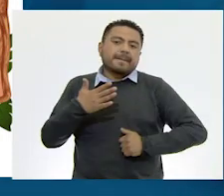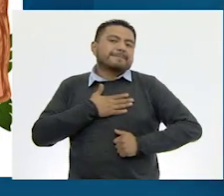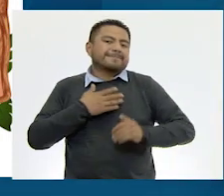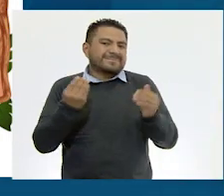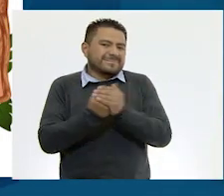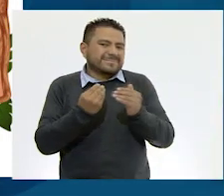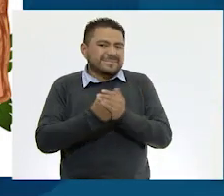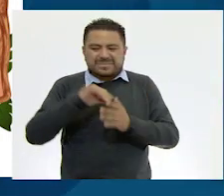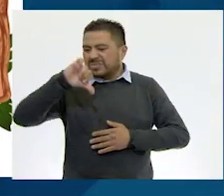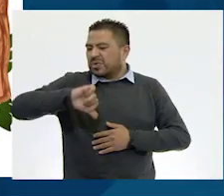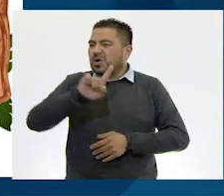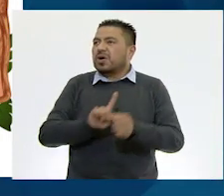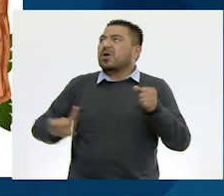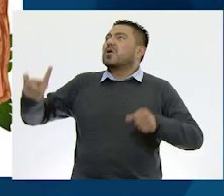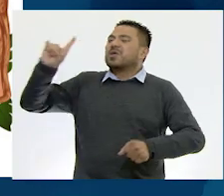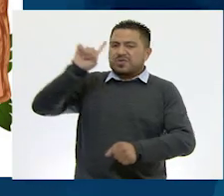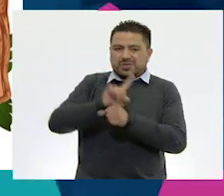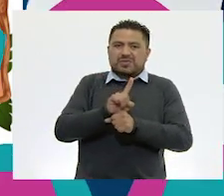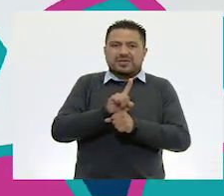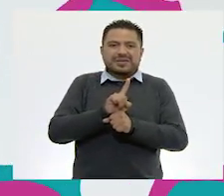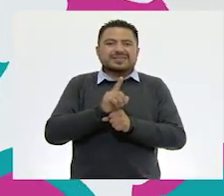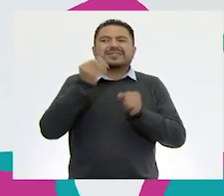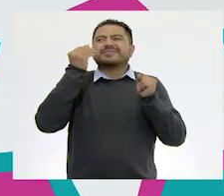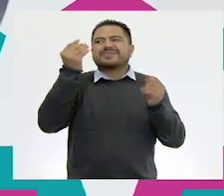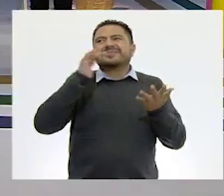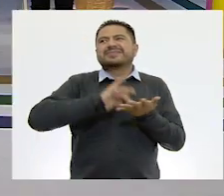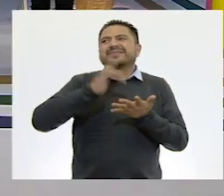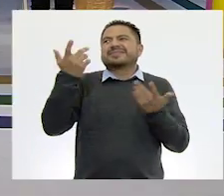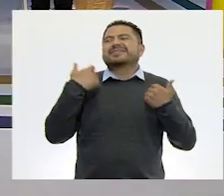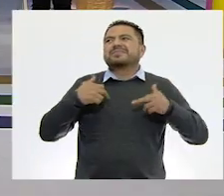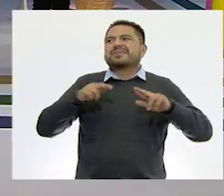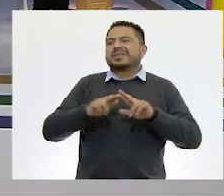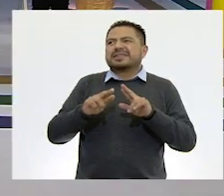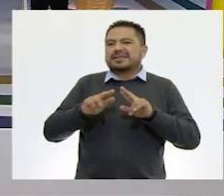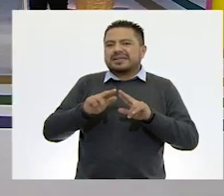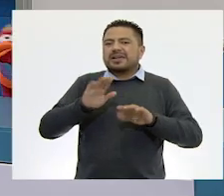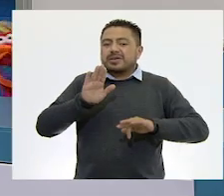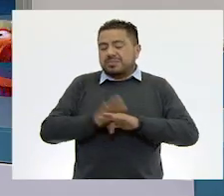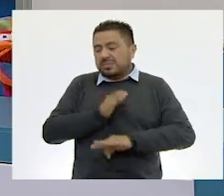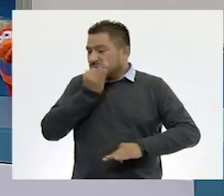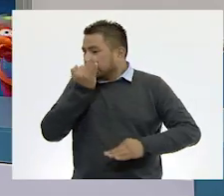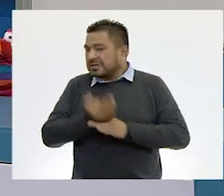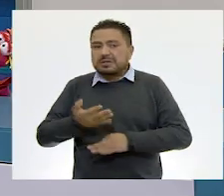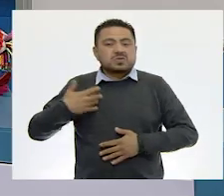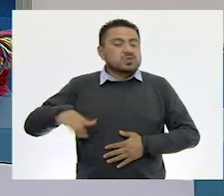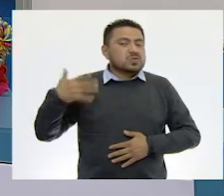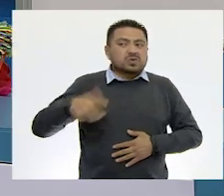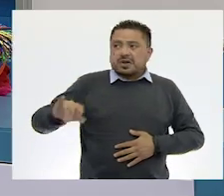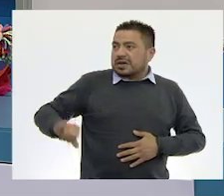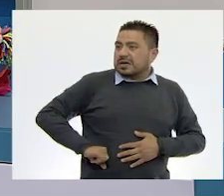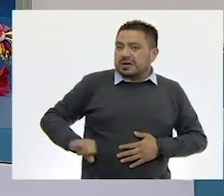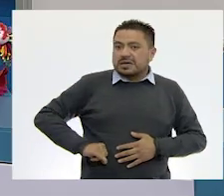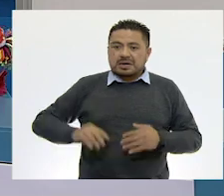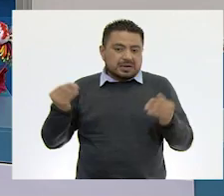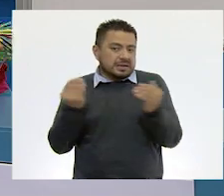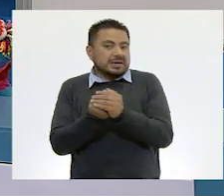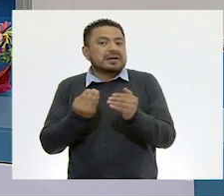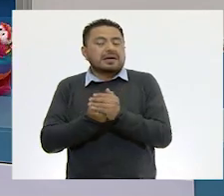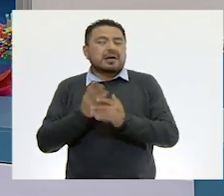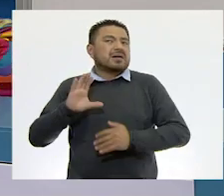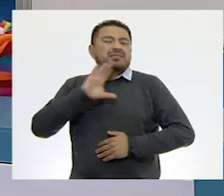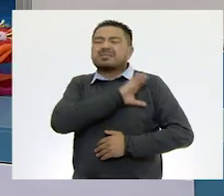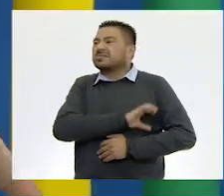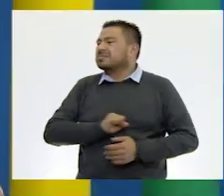clase del día de hoy. Muchísimas gracias, maestra Juanita. Estuvo muy interesante esta clase y me